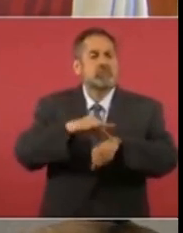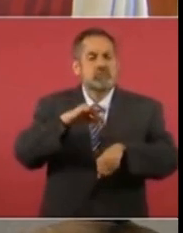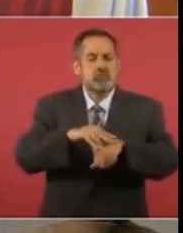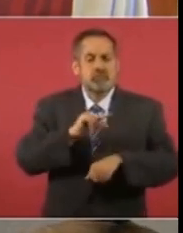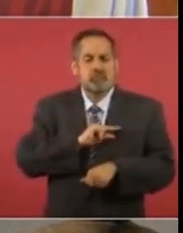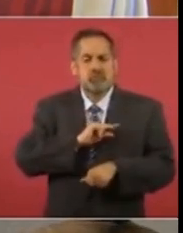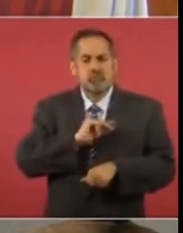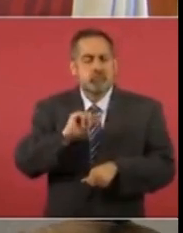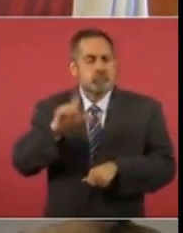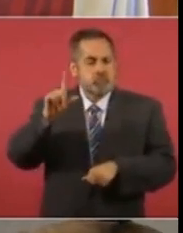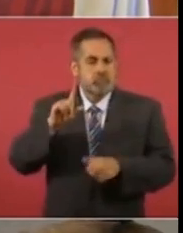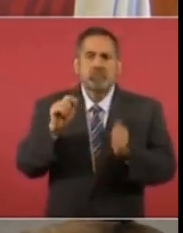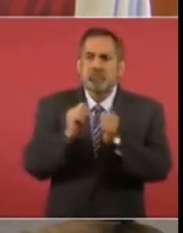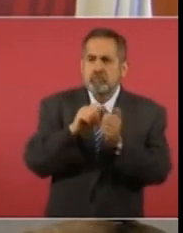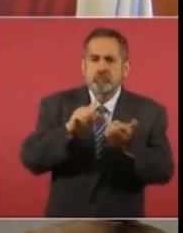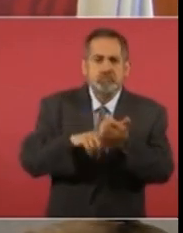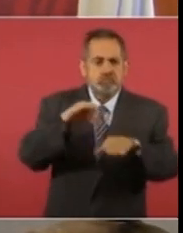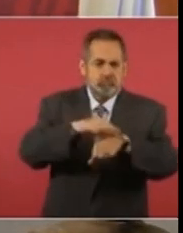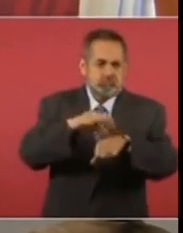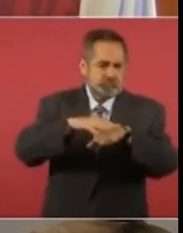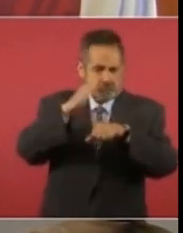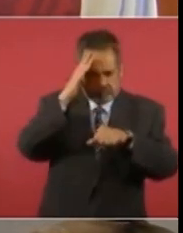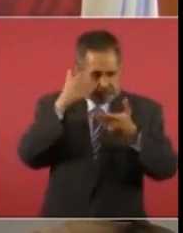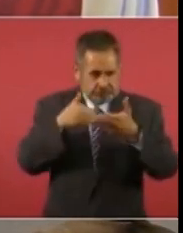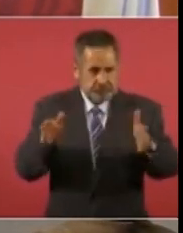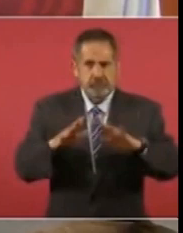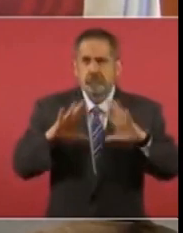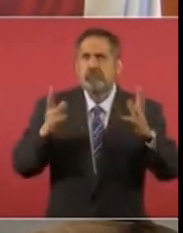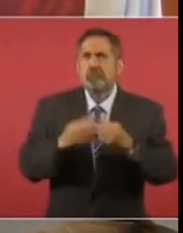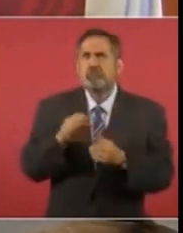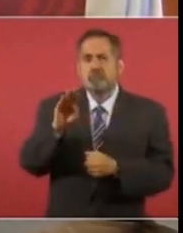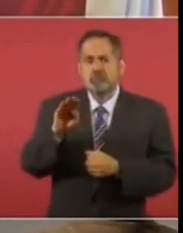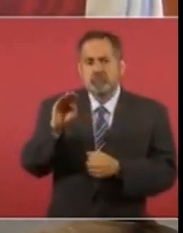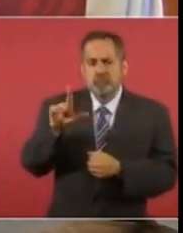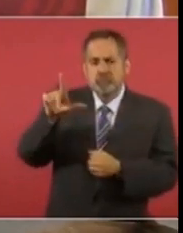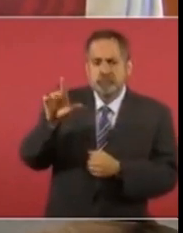seguridad social de calidad. Con información de la redacción Aura Noticias.